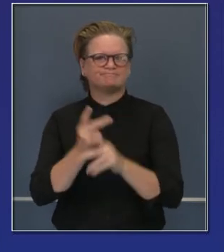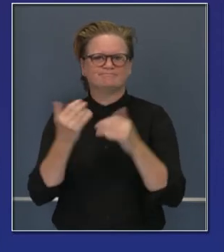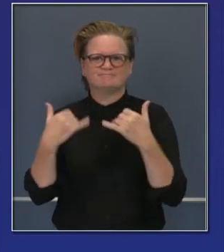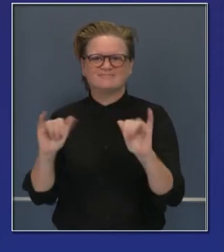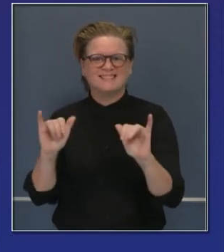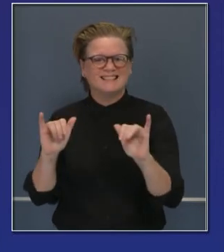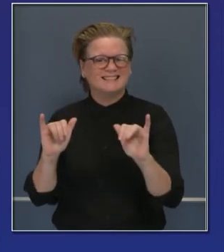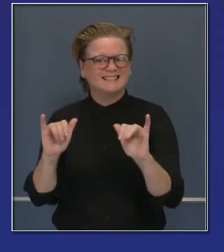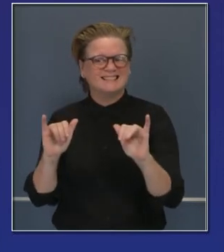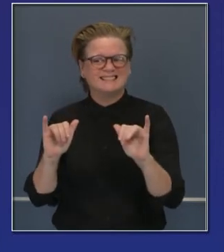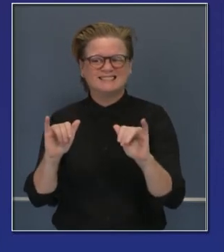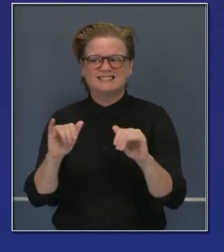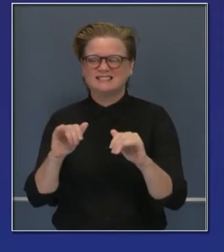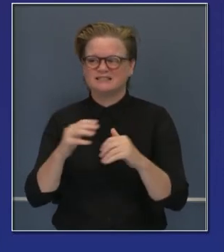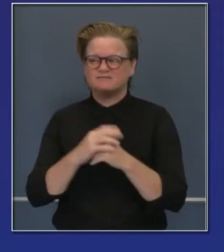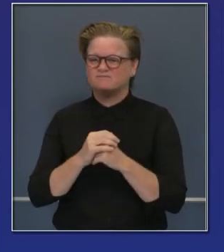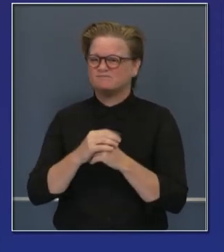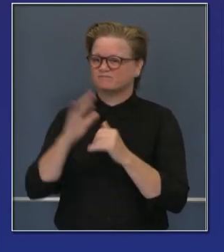mencionado por varios meses.